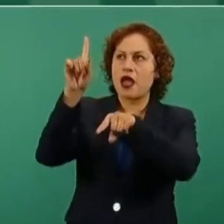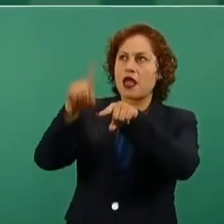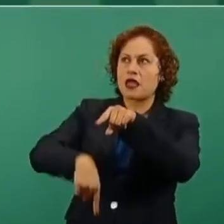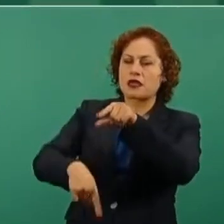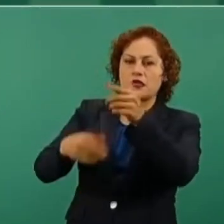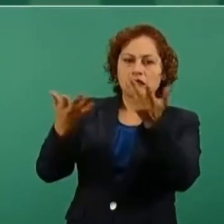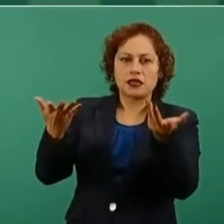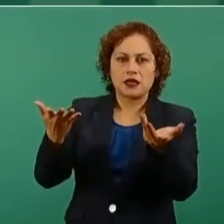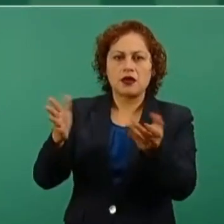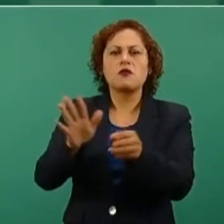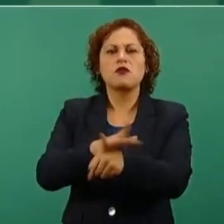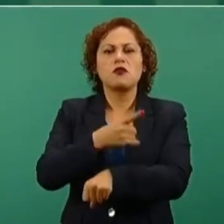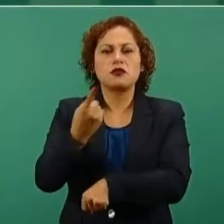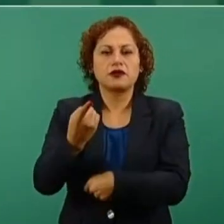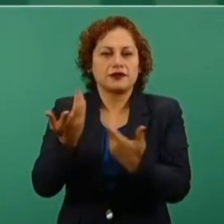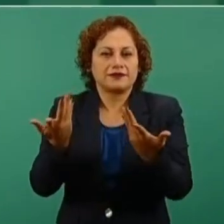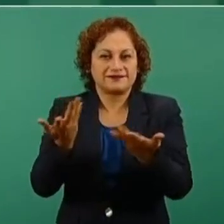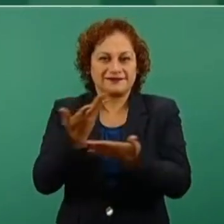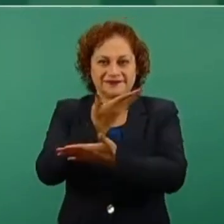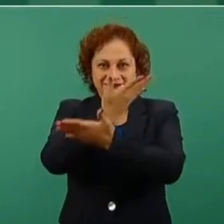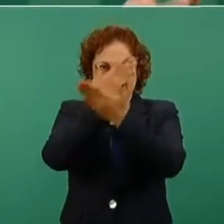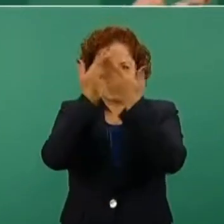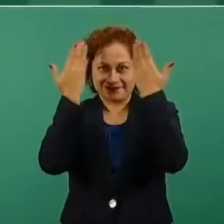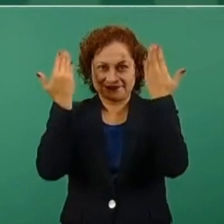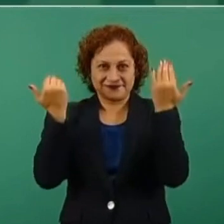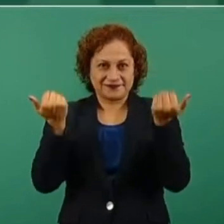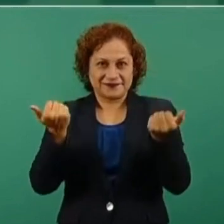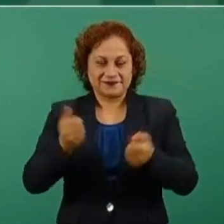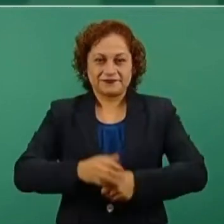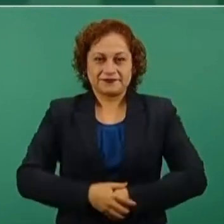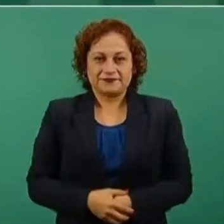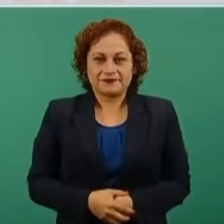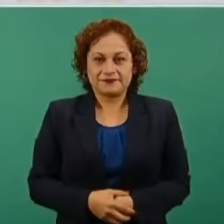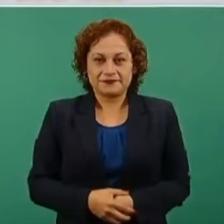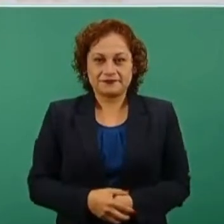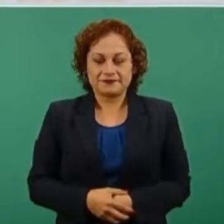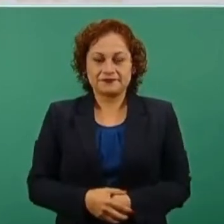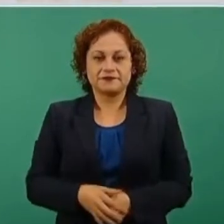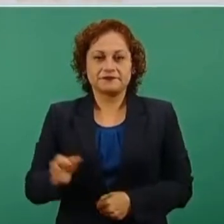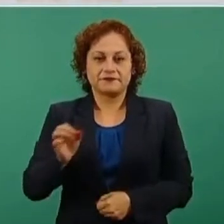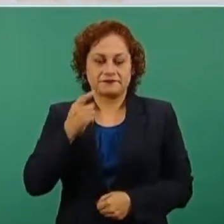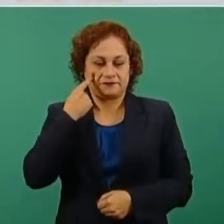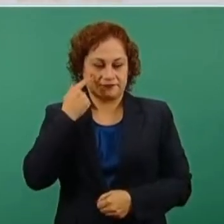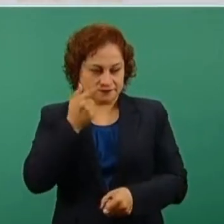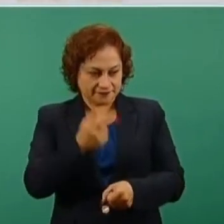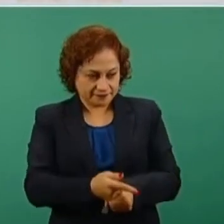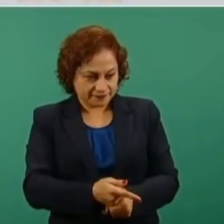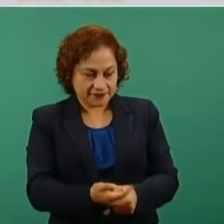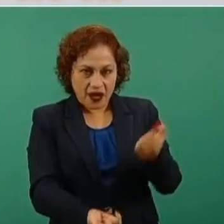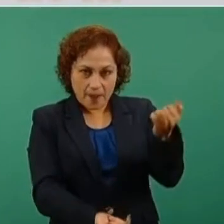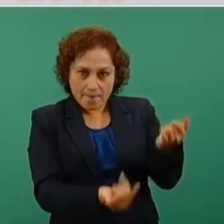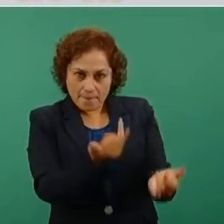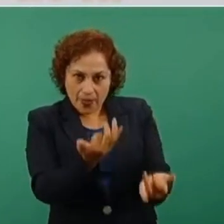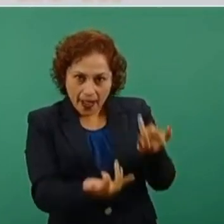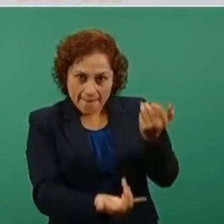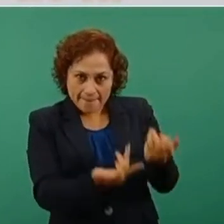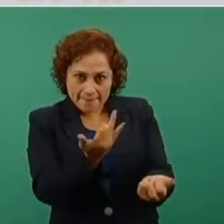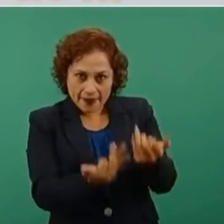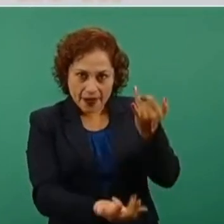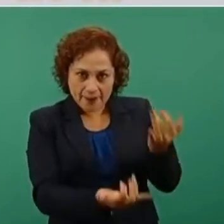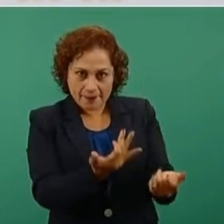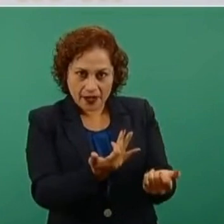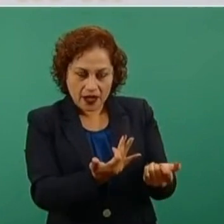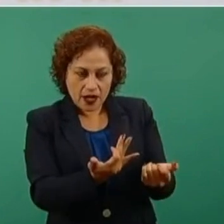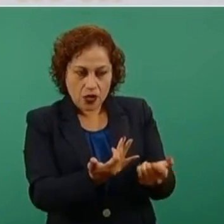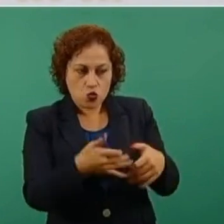si incendian, si son capaces de